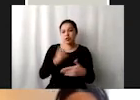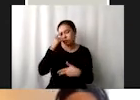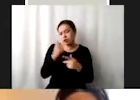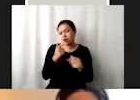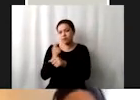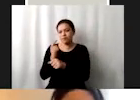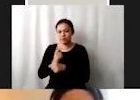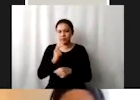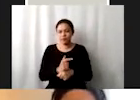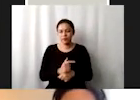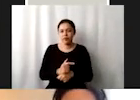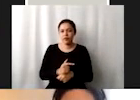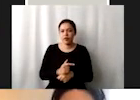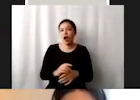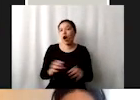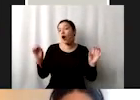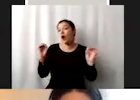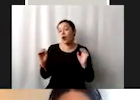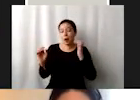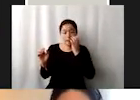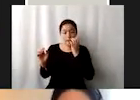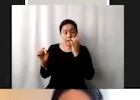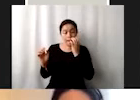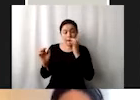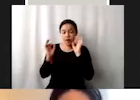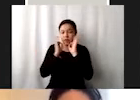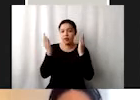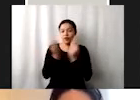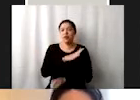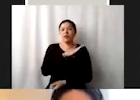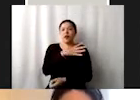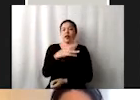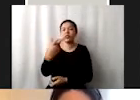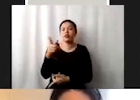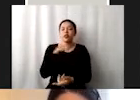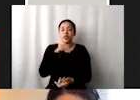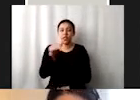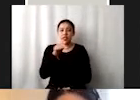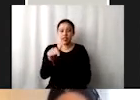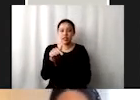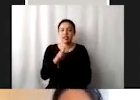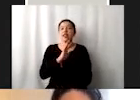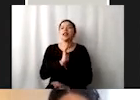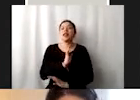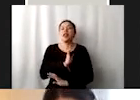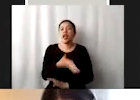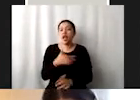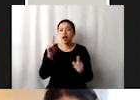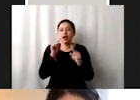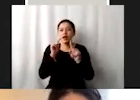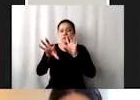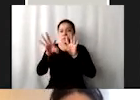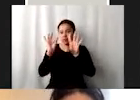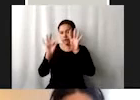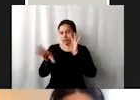o al menos así de manera general si dentro de estos 17 ya ubica con cuáles trabaja su